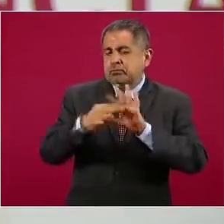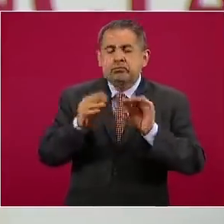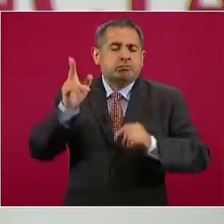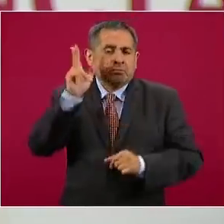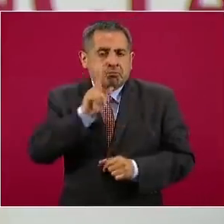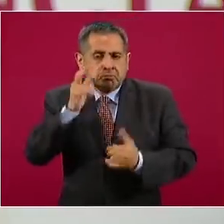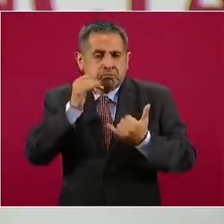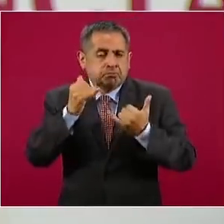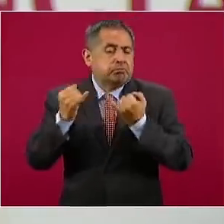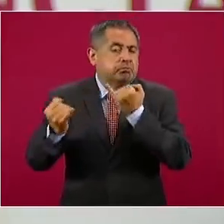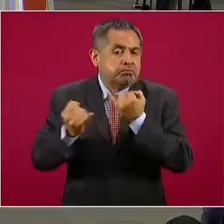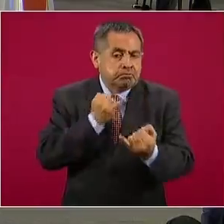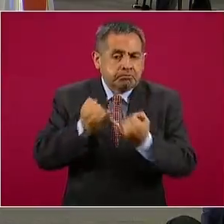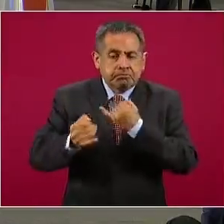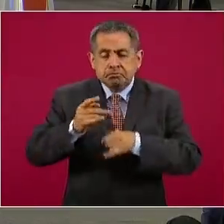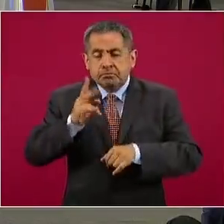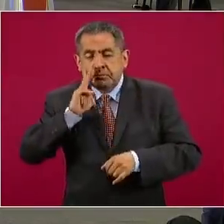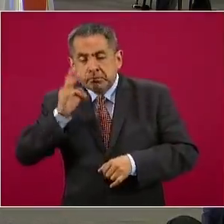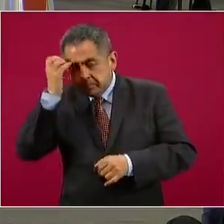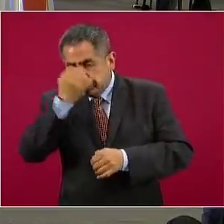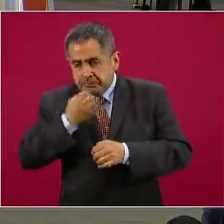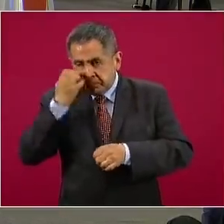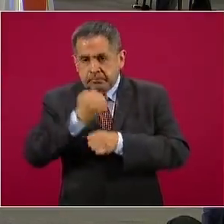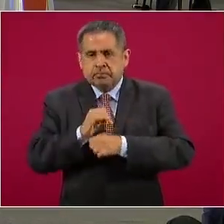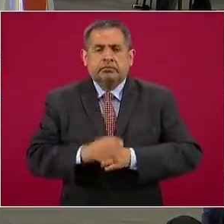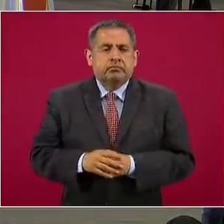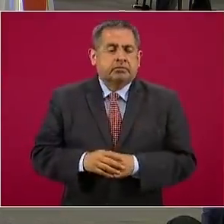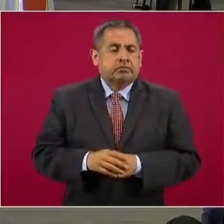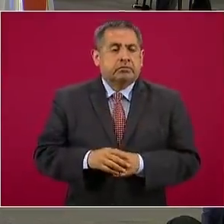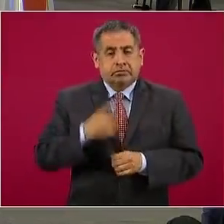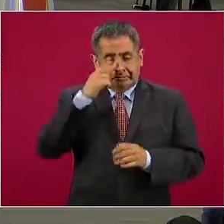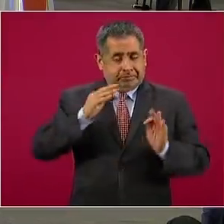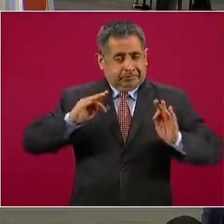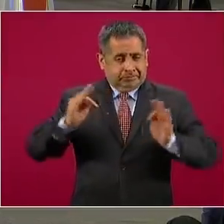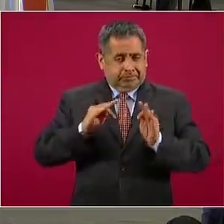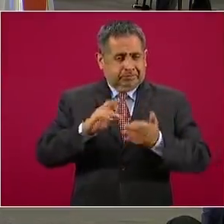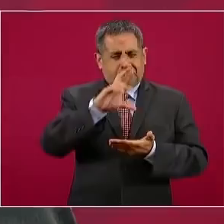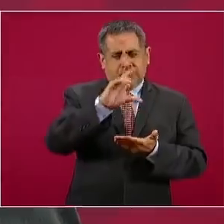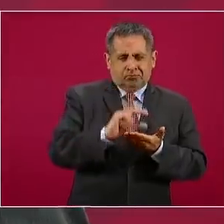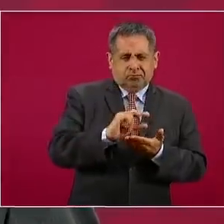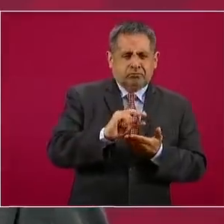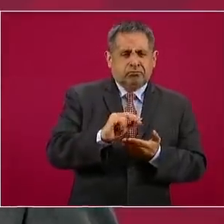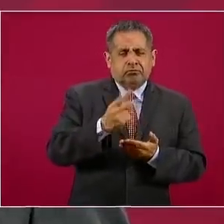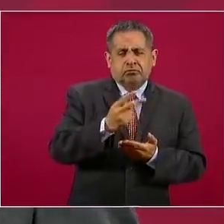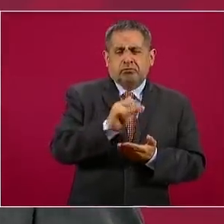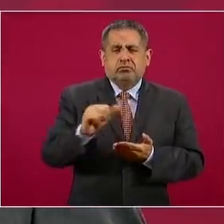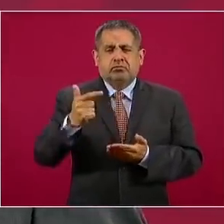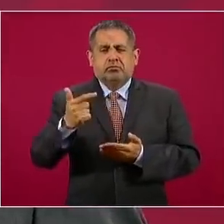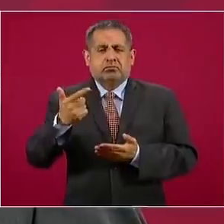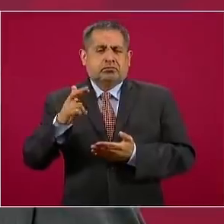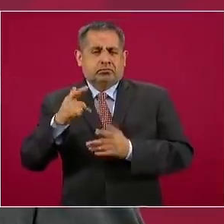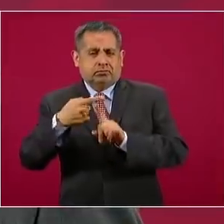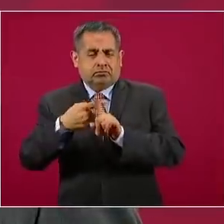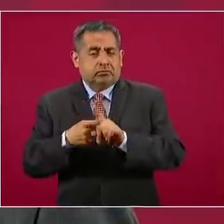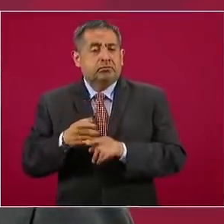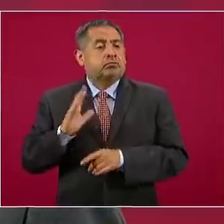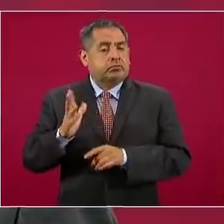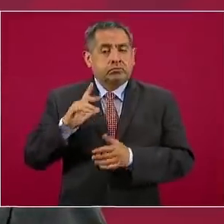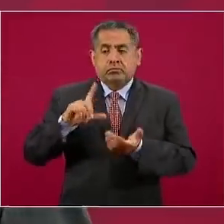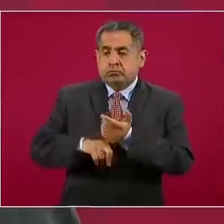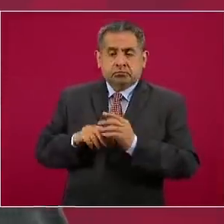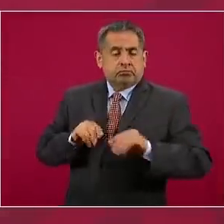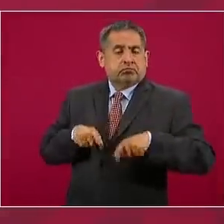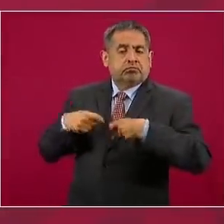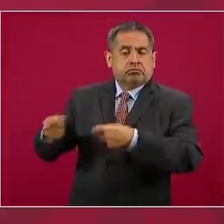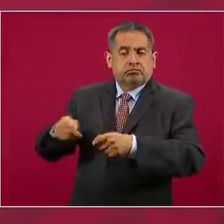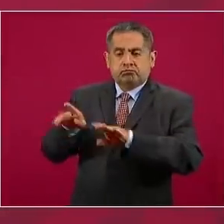Las temperaturas para su almacenamiento son bajas, son entre 2 y 8 grados. Y bueno, ya ha sido administrada exitosamente, como ustedes